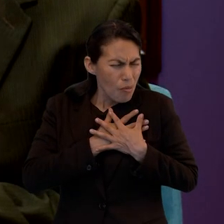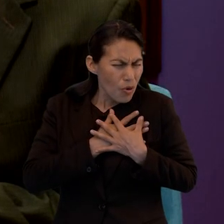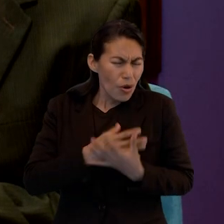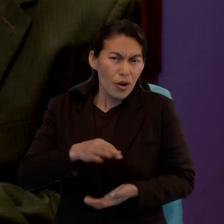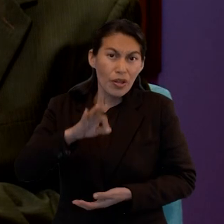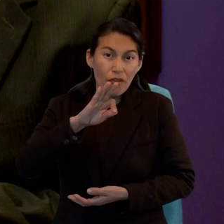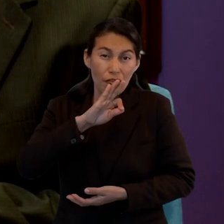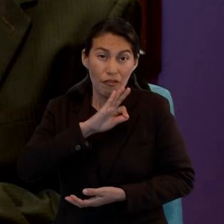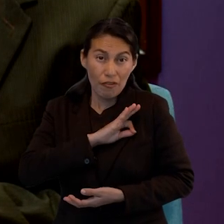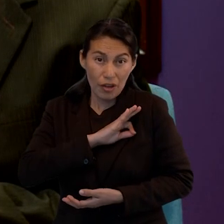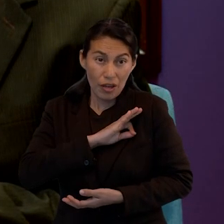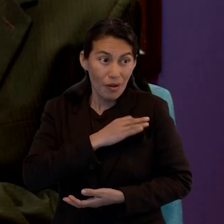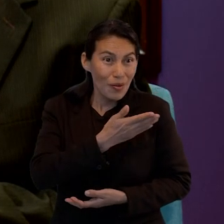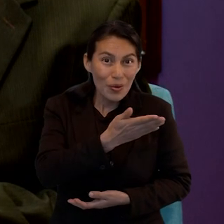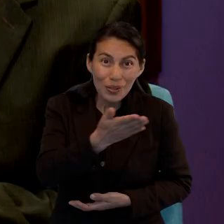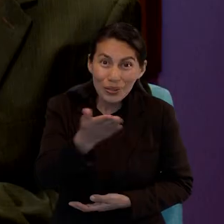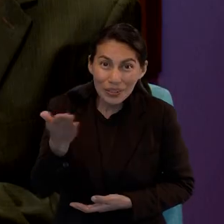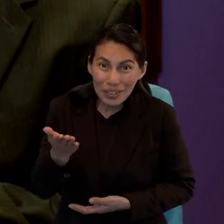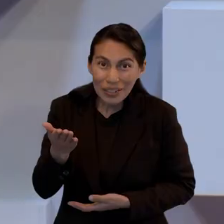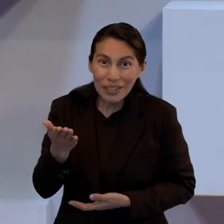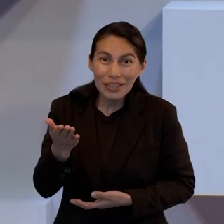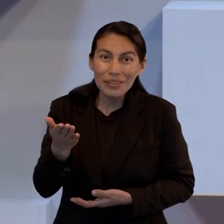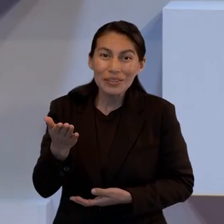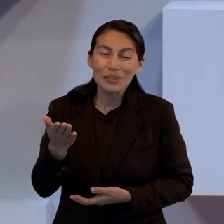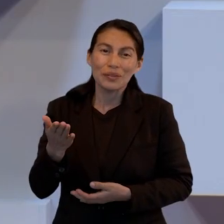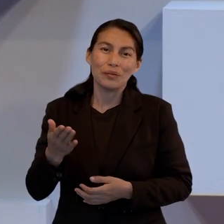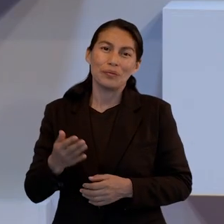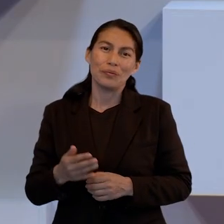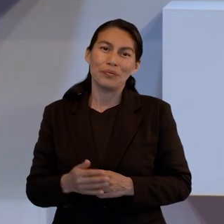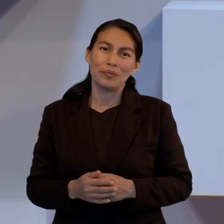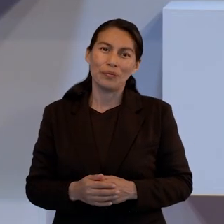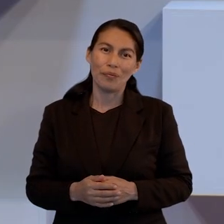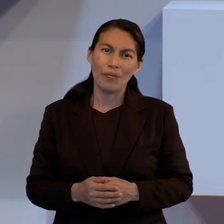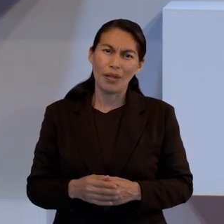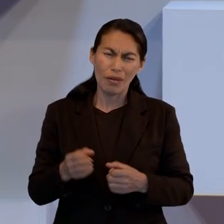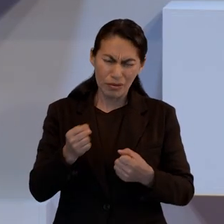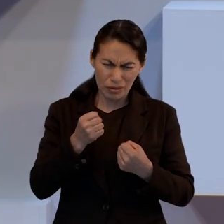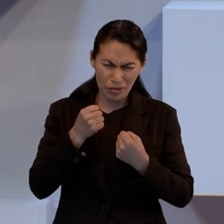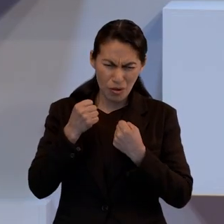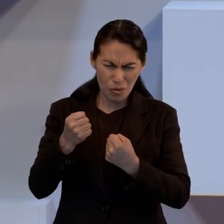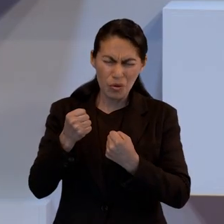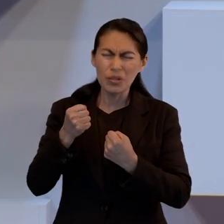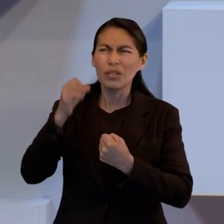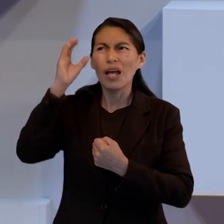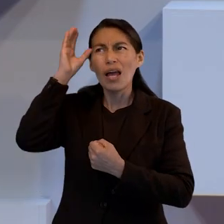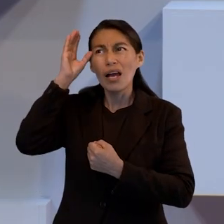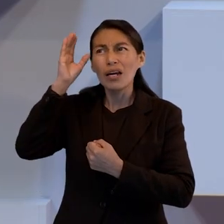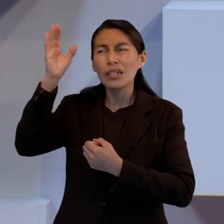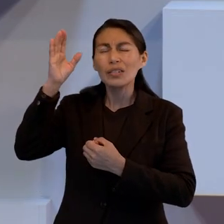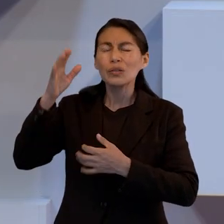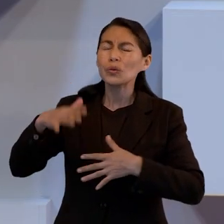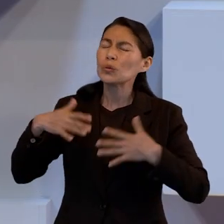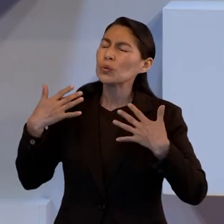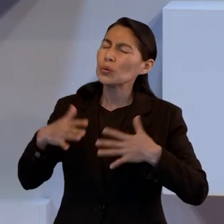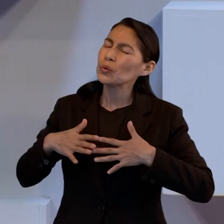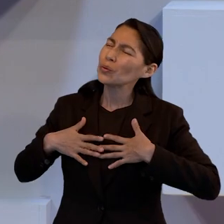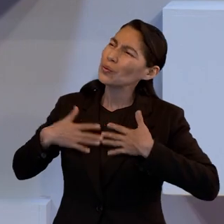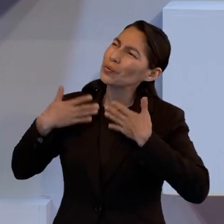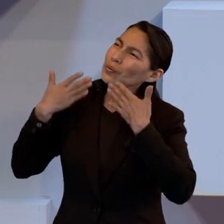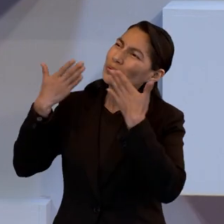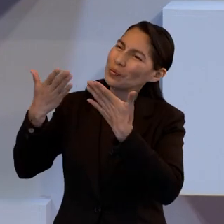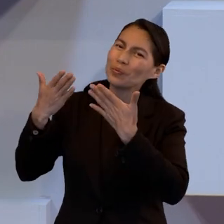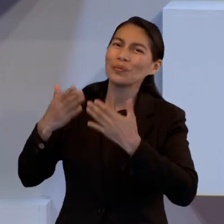y fe, como una hermosa y elevada presentación de seguridad en Cristo Jesús.